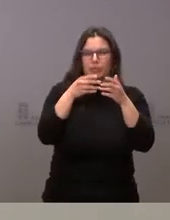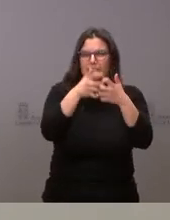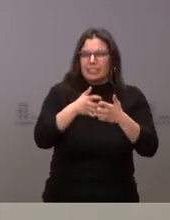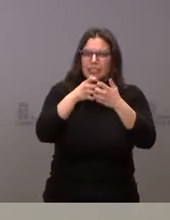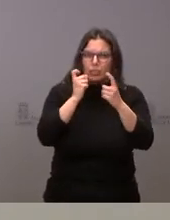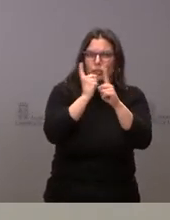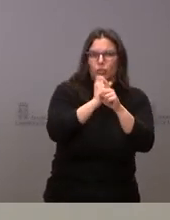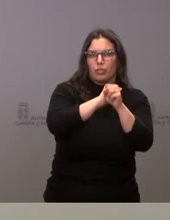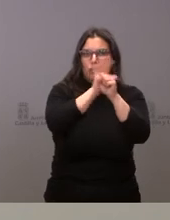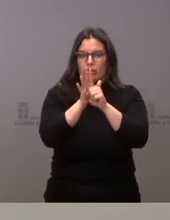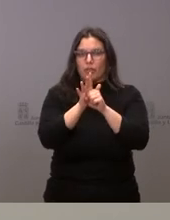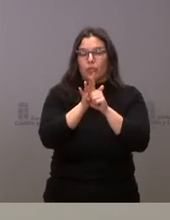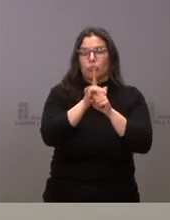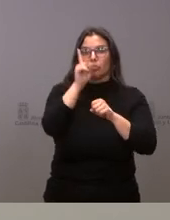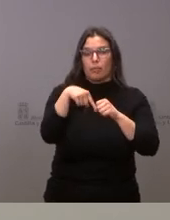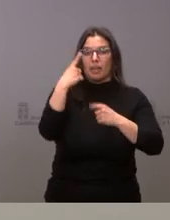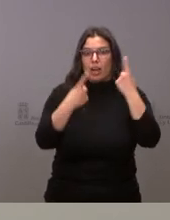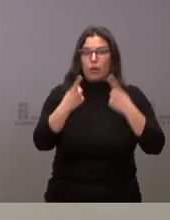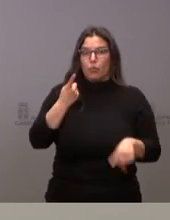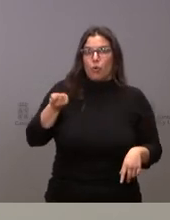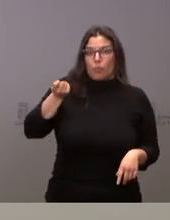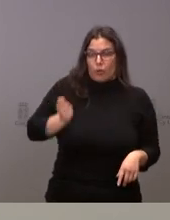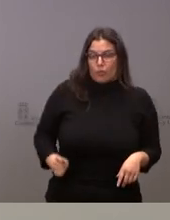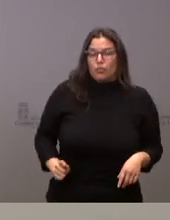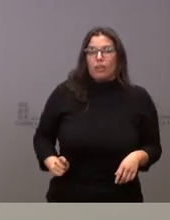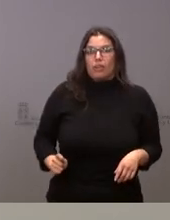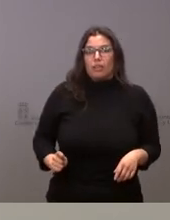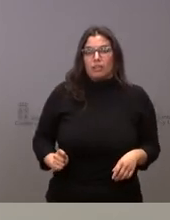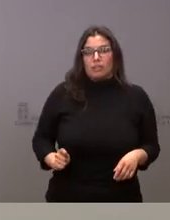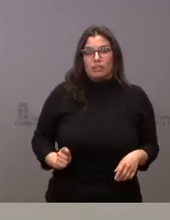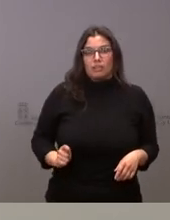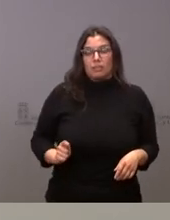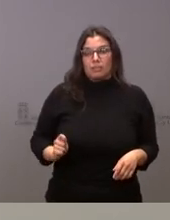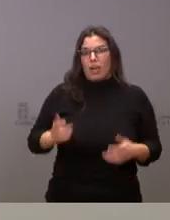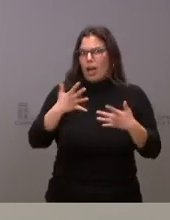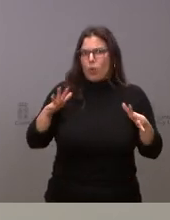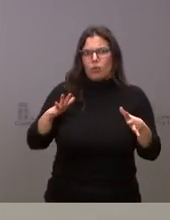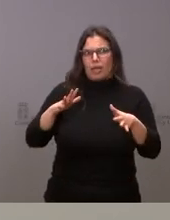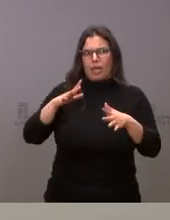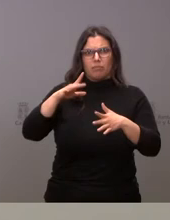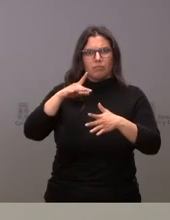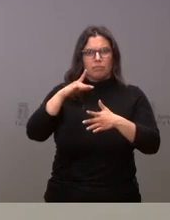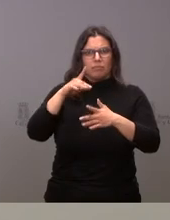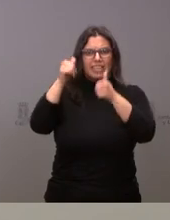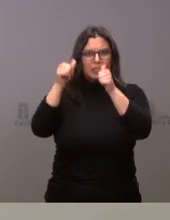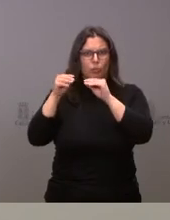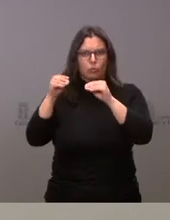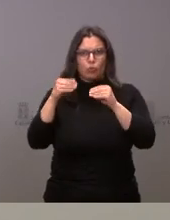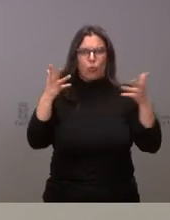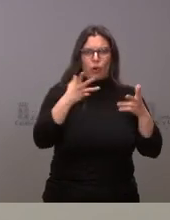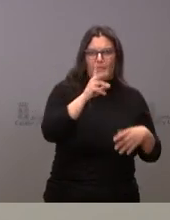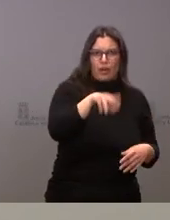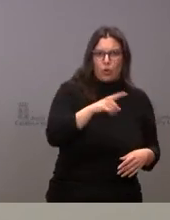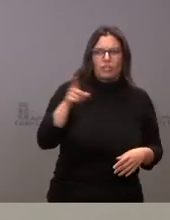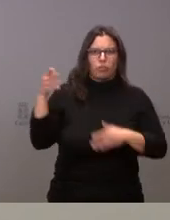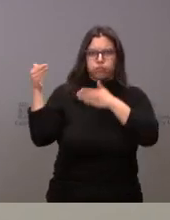muchos profesionales incluso no especializados en el ámbito de las urgencias o neumológicos pues han prestado servicios de